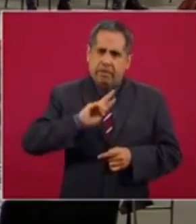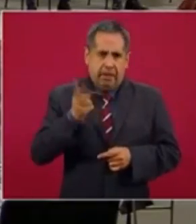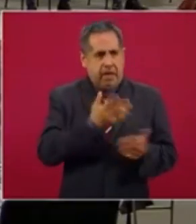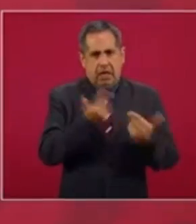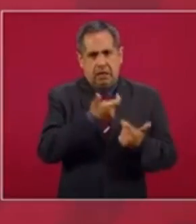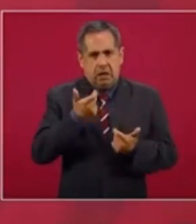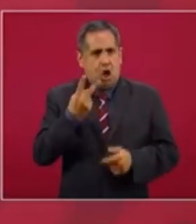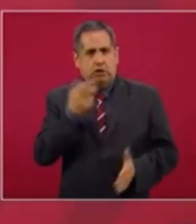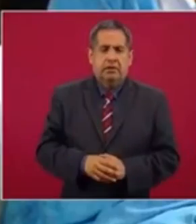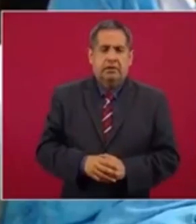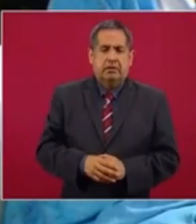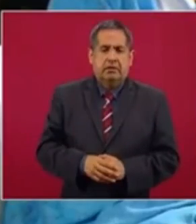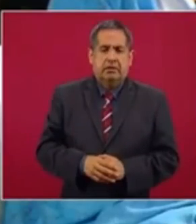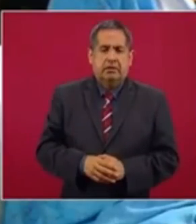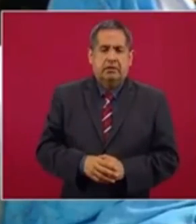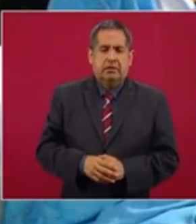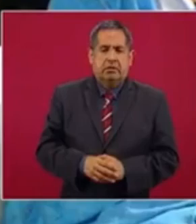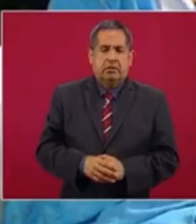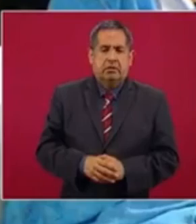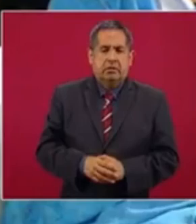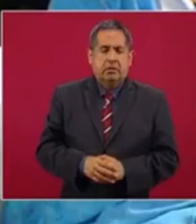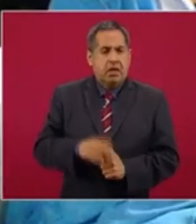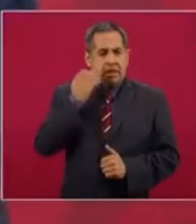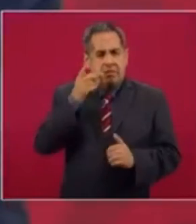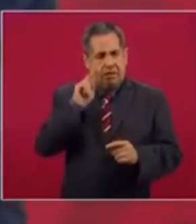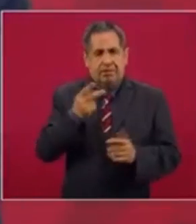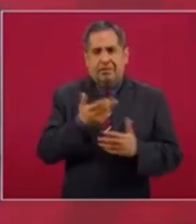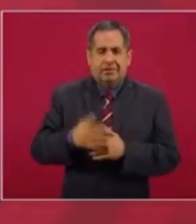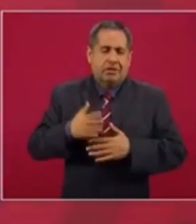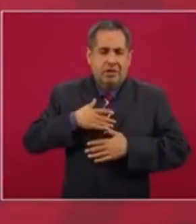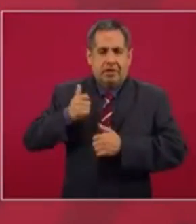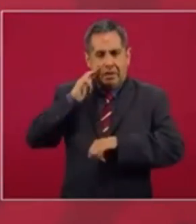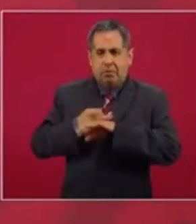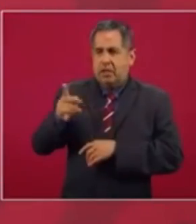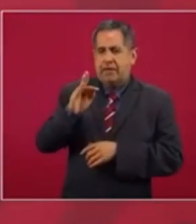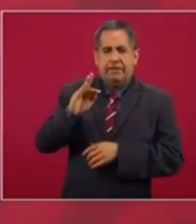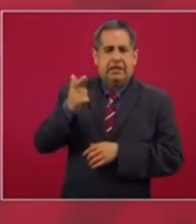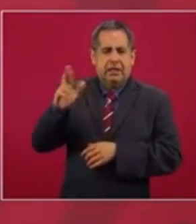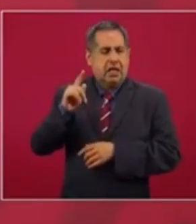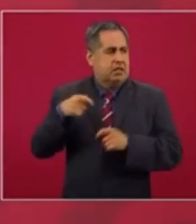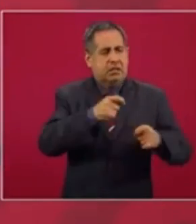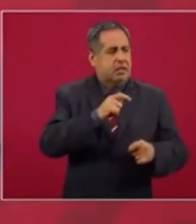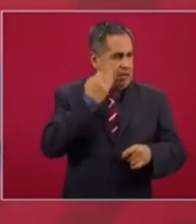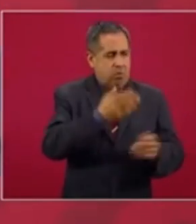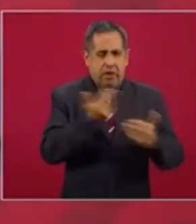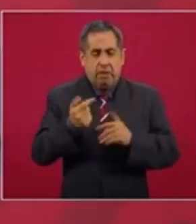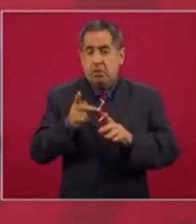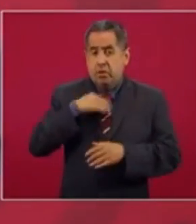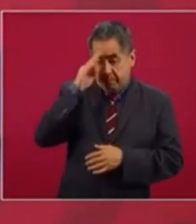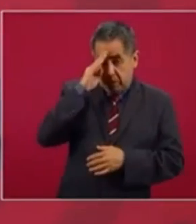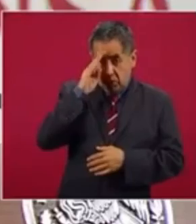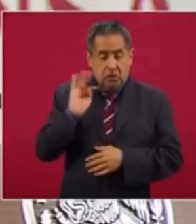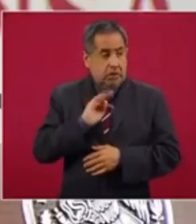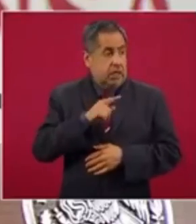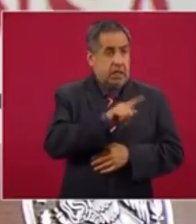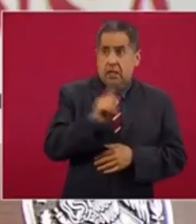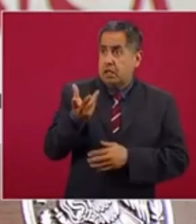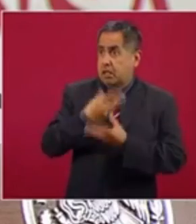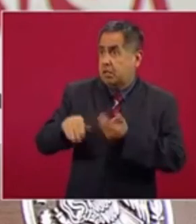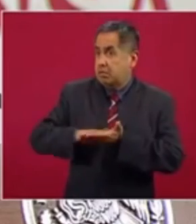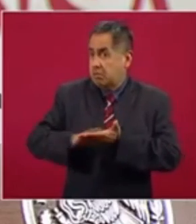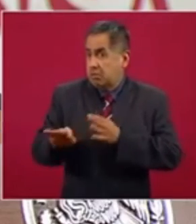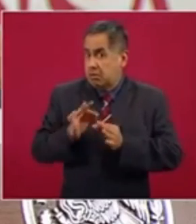los 200 millones. ¿Qué le de plazos para regresar ese dinero? No, eso ya no me corresponde. Eso es la fiscalía. Pero yo sí pienso que si hay una reparación del daño,